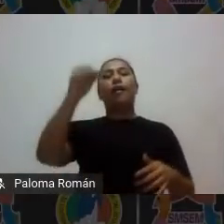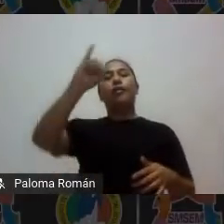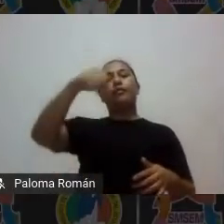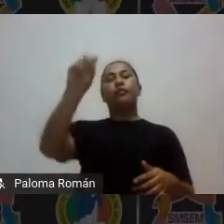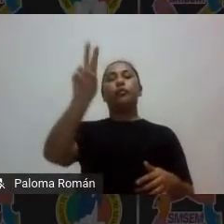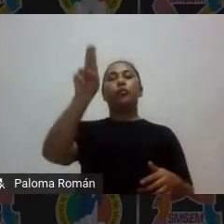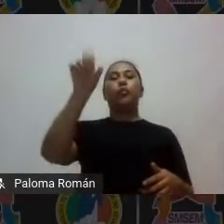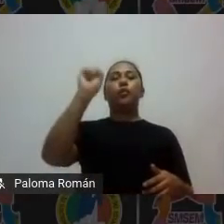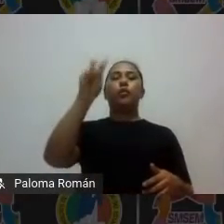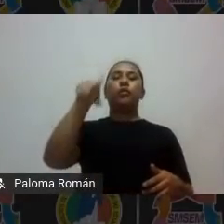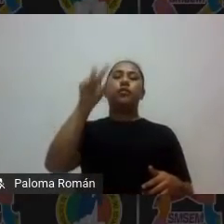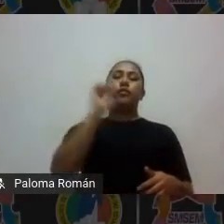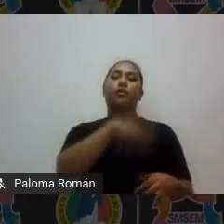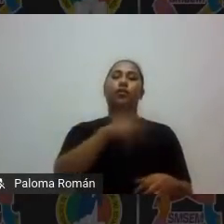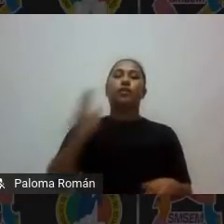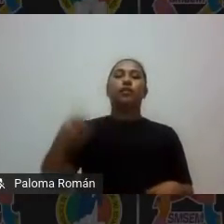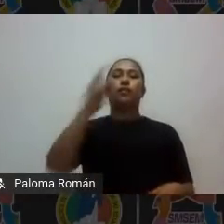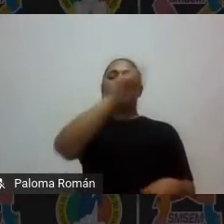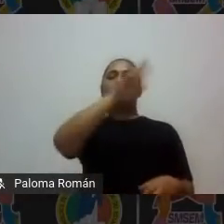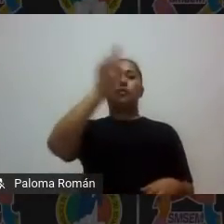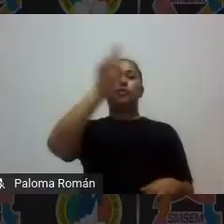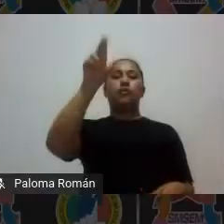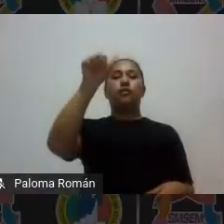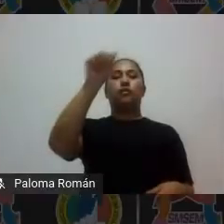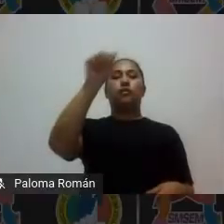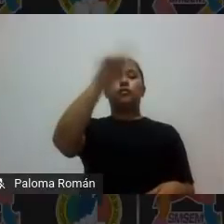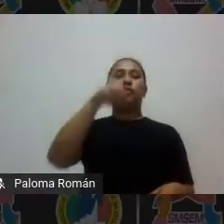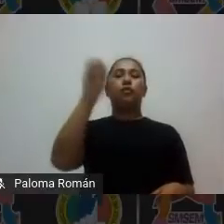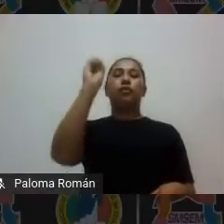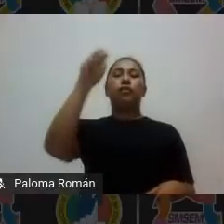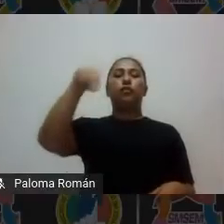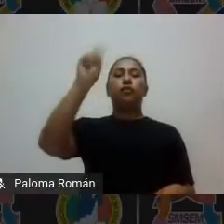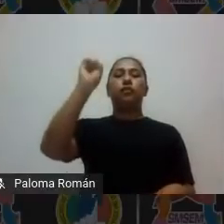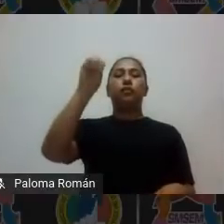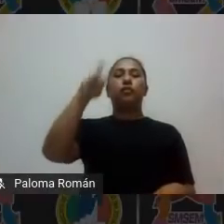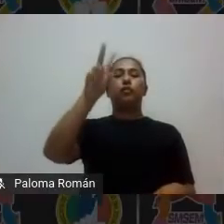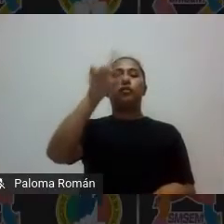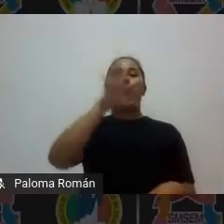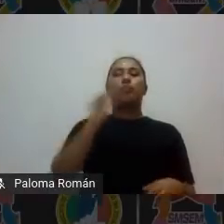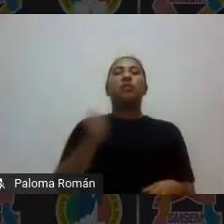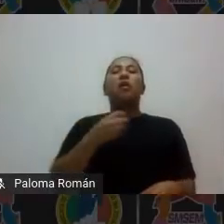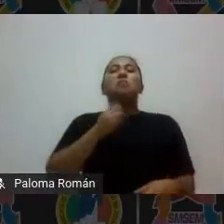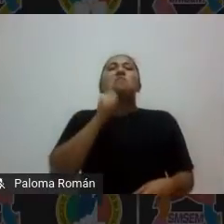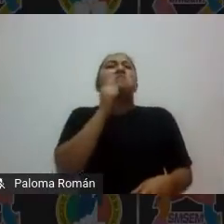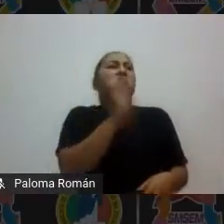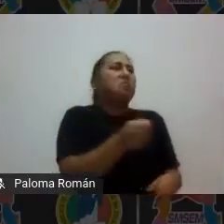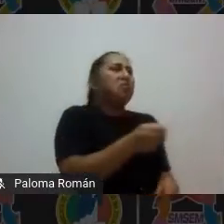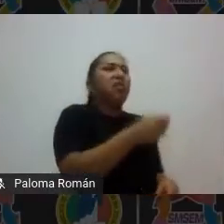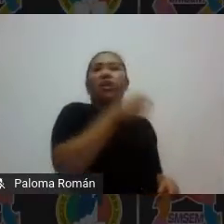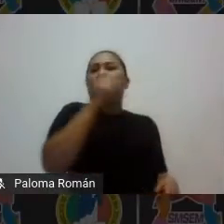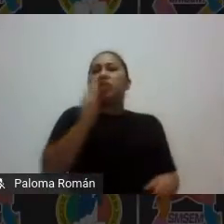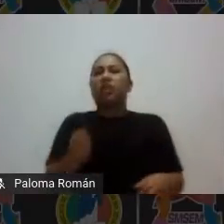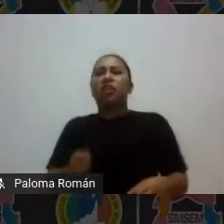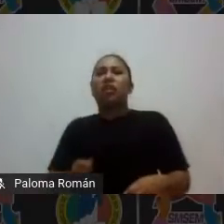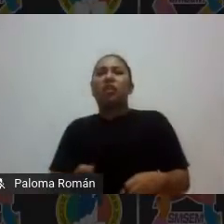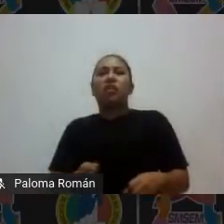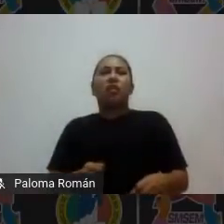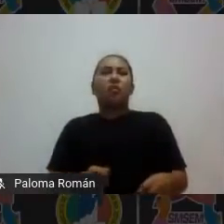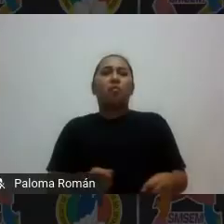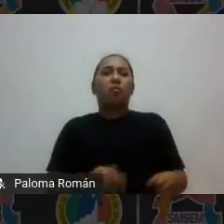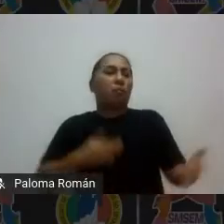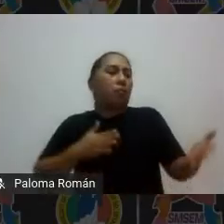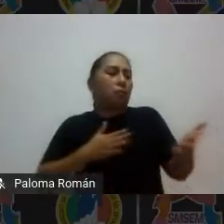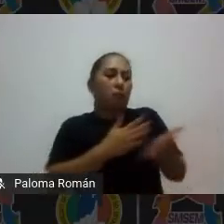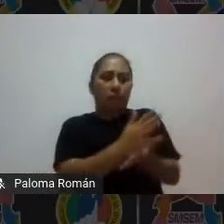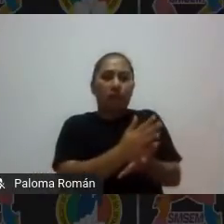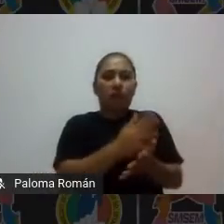sí y por otro lado verificar quiénes tienen y quiénes no acceso tecnológico por